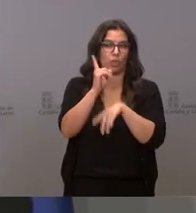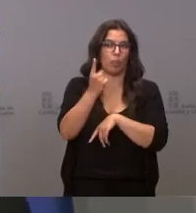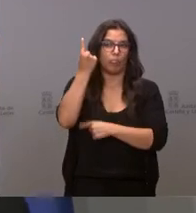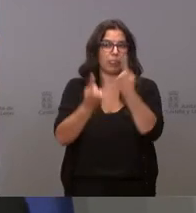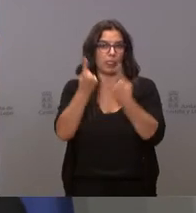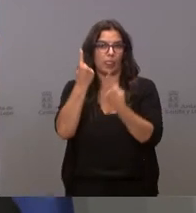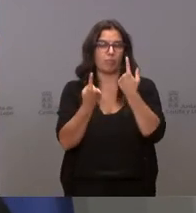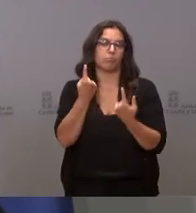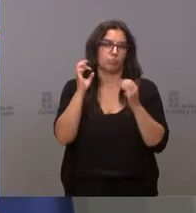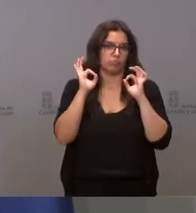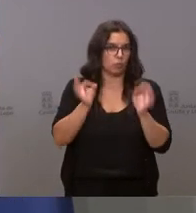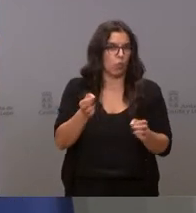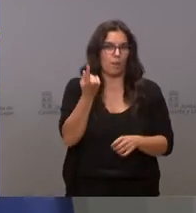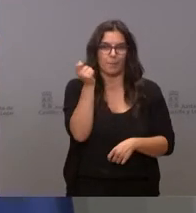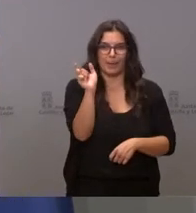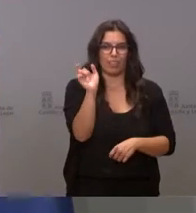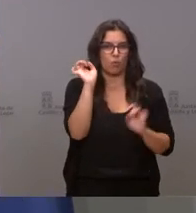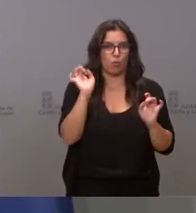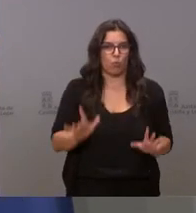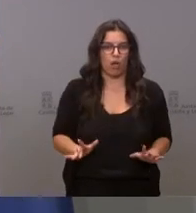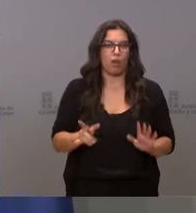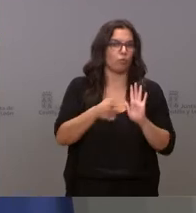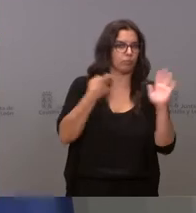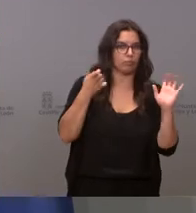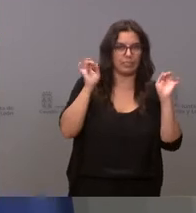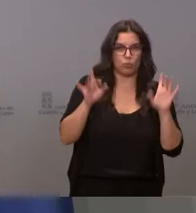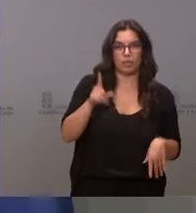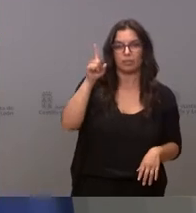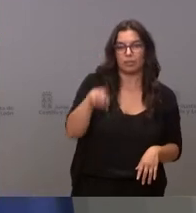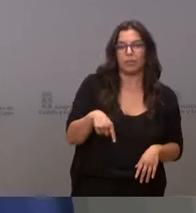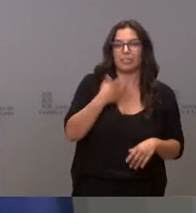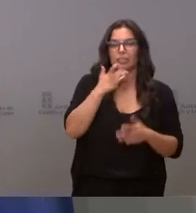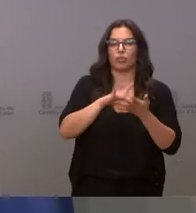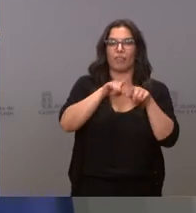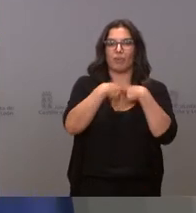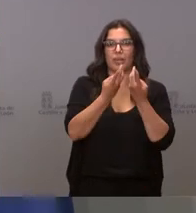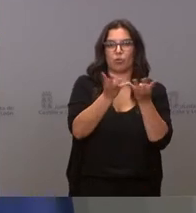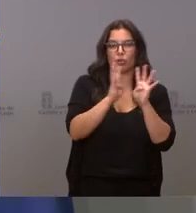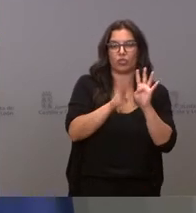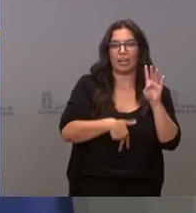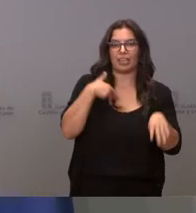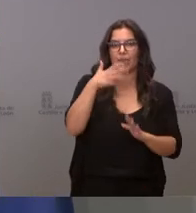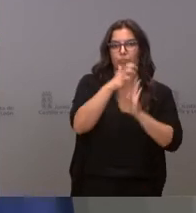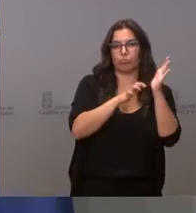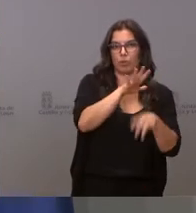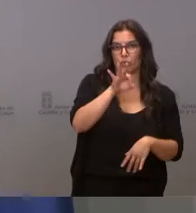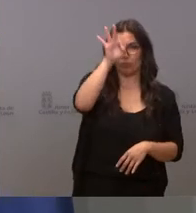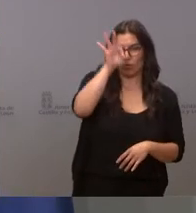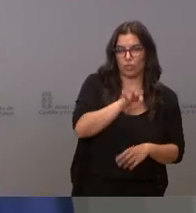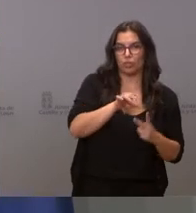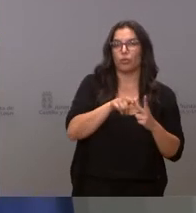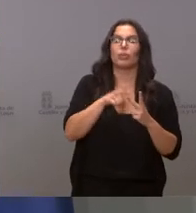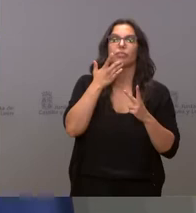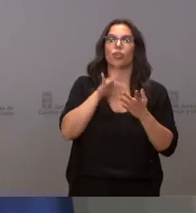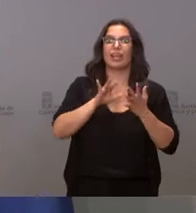Siguen en marcha las mismas bonificaciones y exenciones. Familias numerosas de categoría general tienen una bonificación del 50%, las de